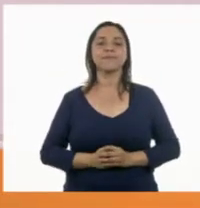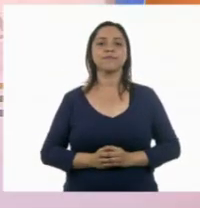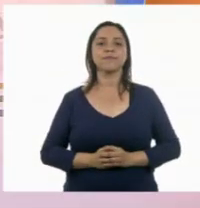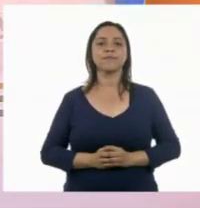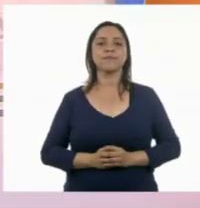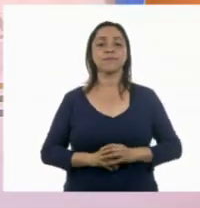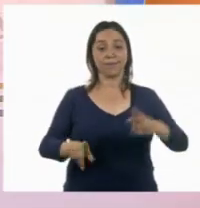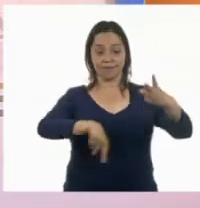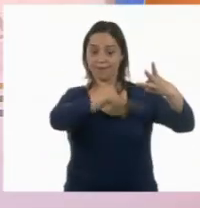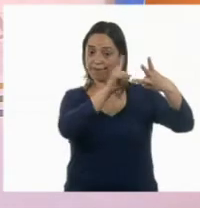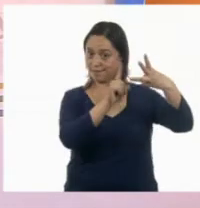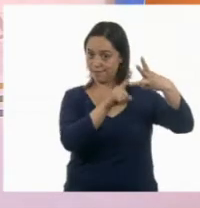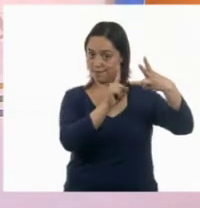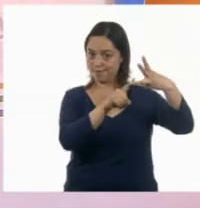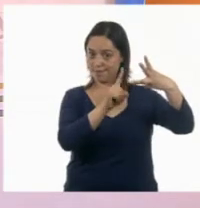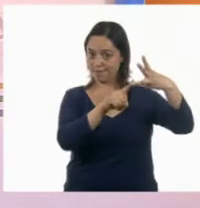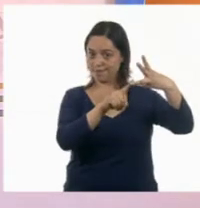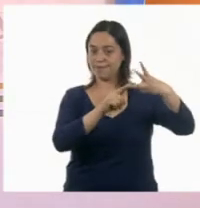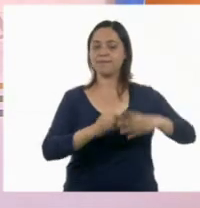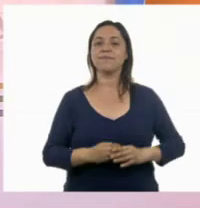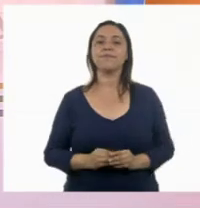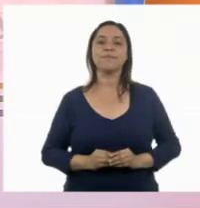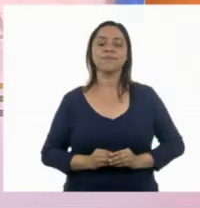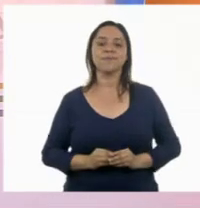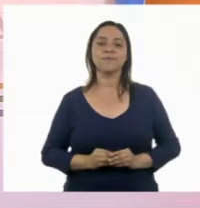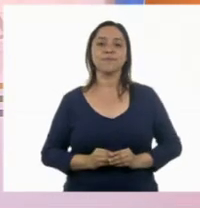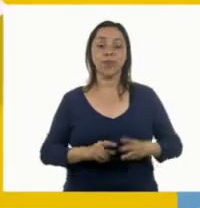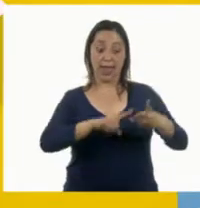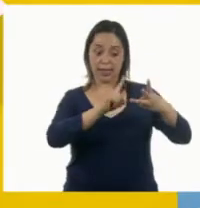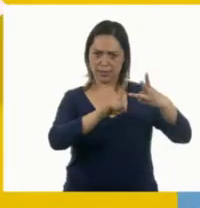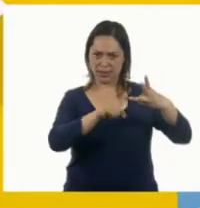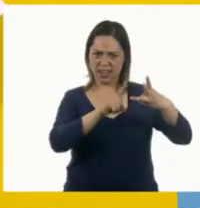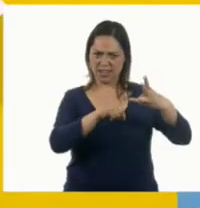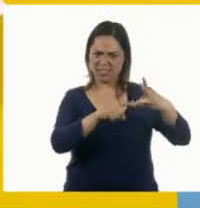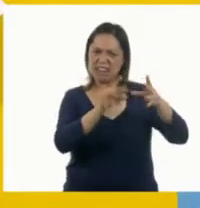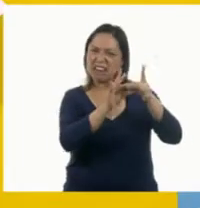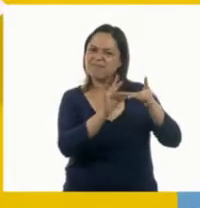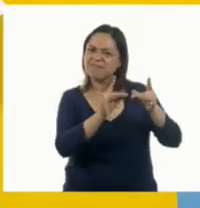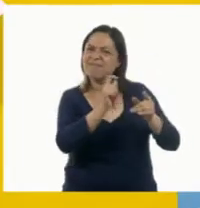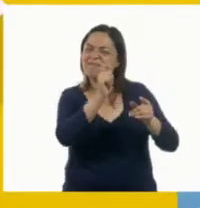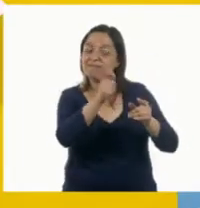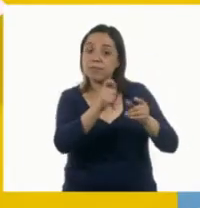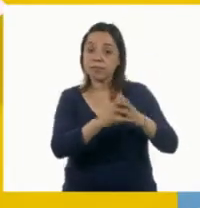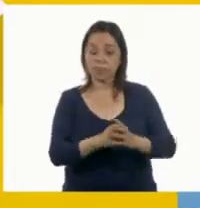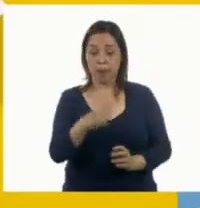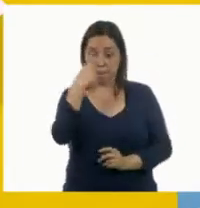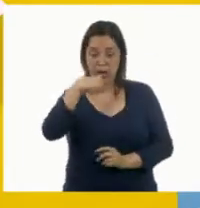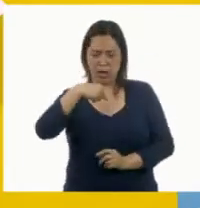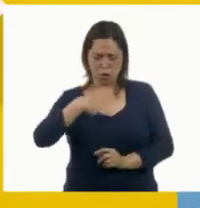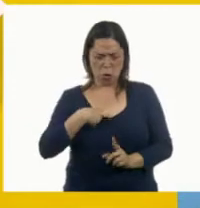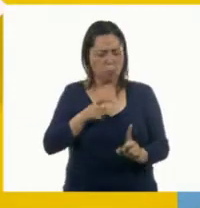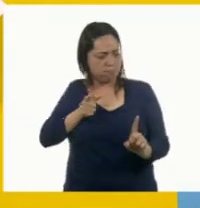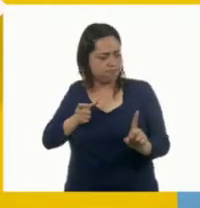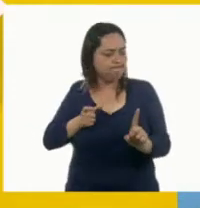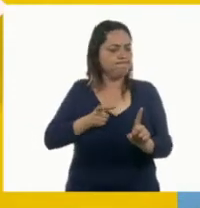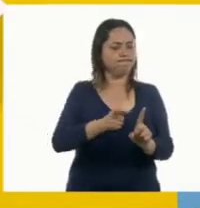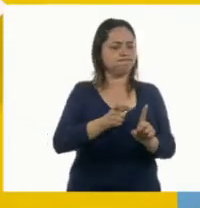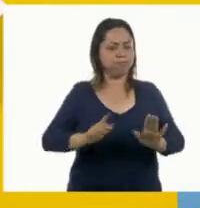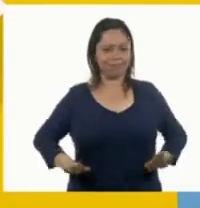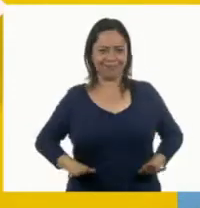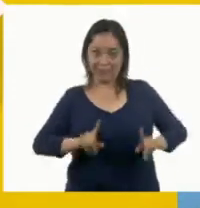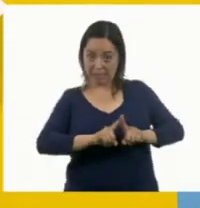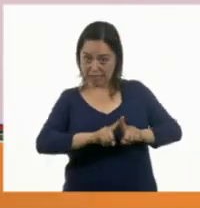Vámonos con la tercera. La tercera nos dice, para ser el mejor guardián de las diferencias,